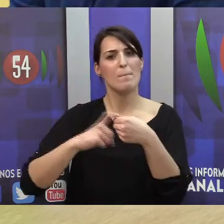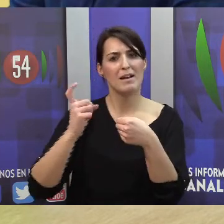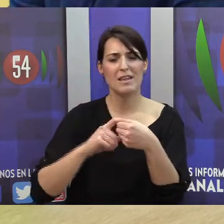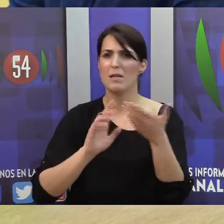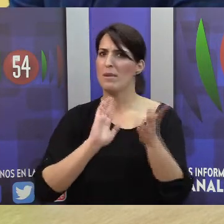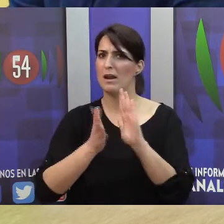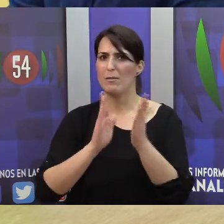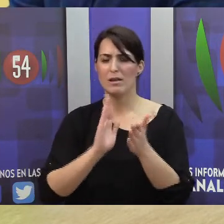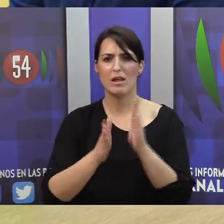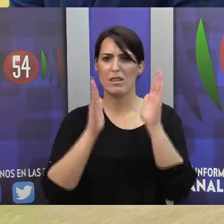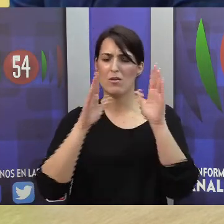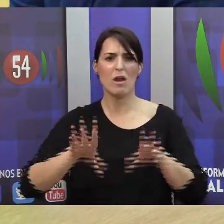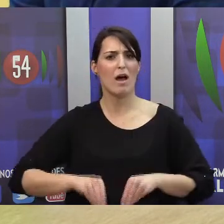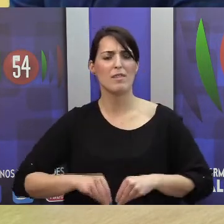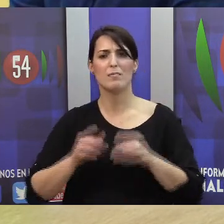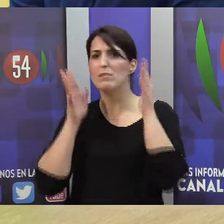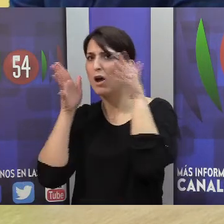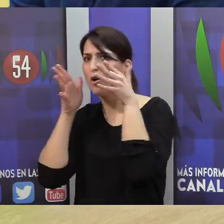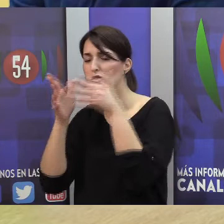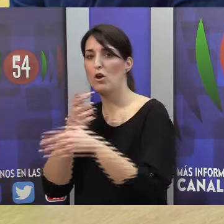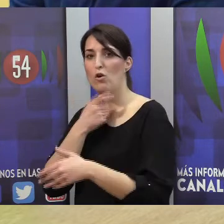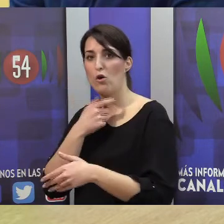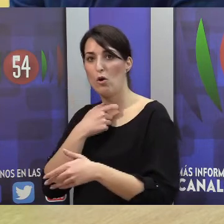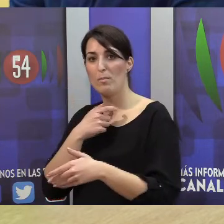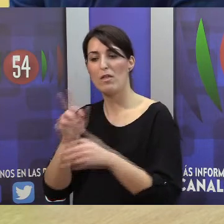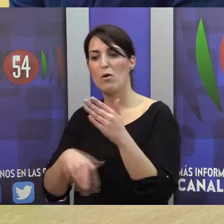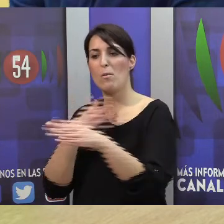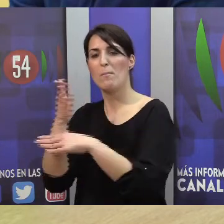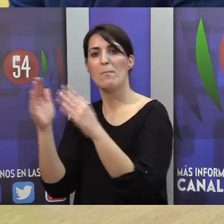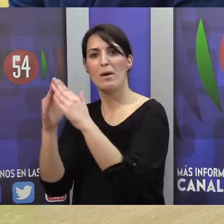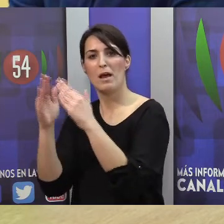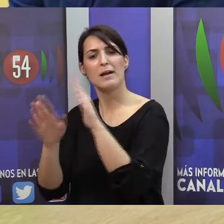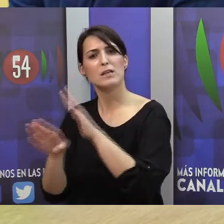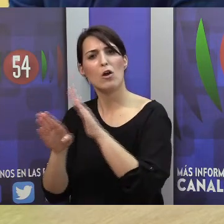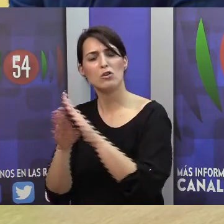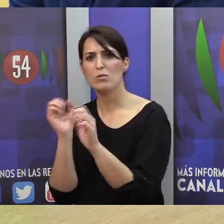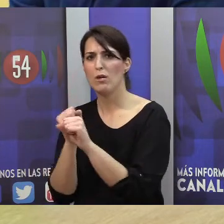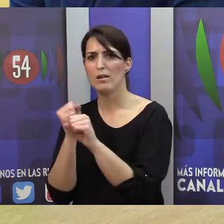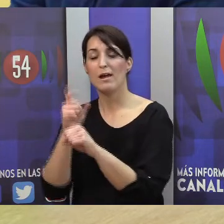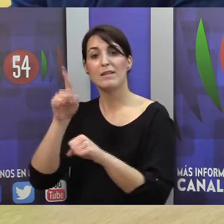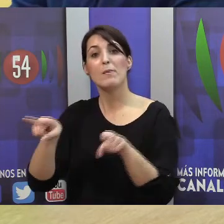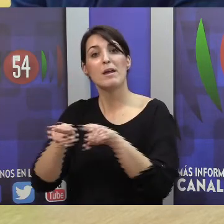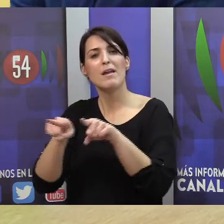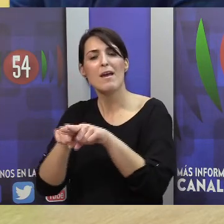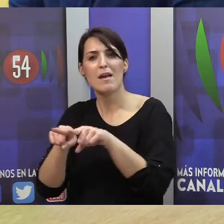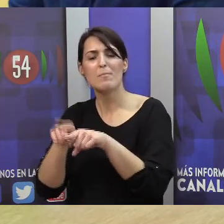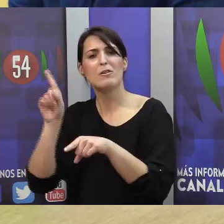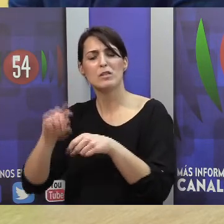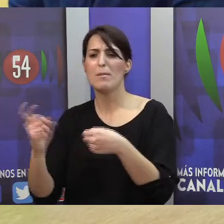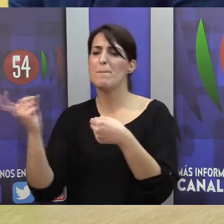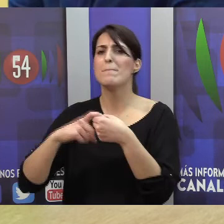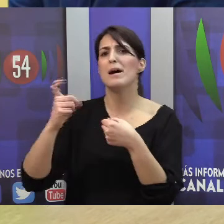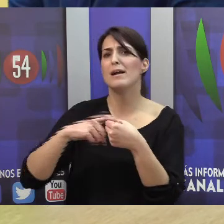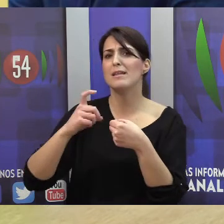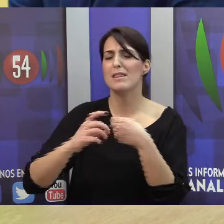el trabajo a casa, continúan con la labor, los hermanos, todo el entorno están implicados también en ese proceso, y eso es una de las